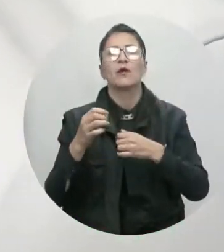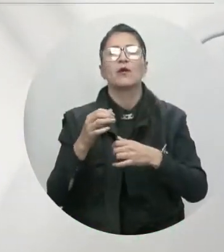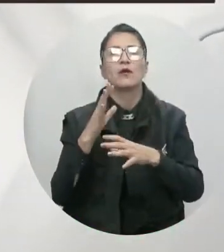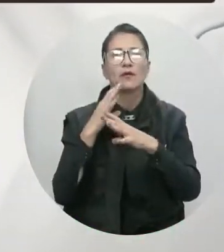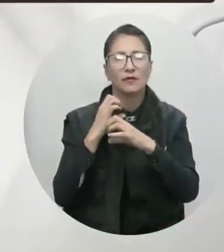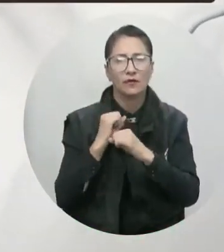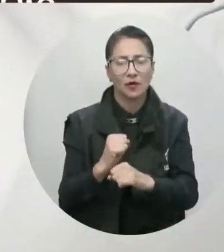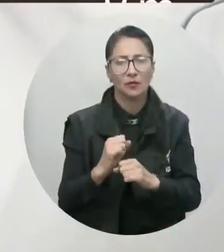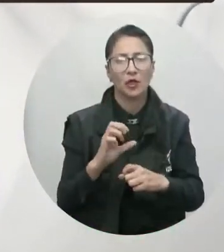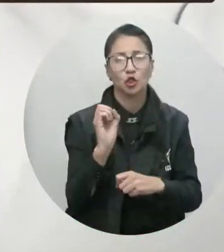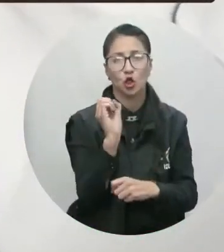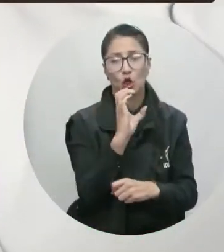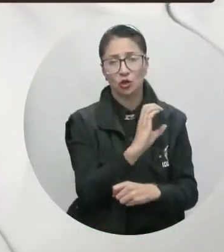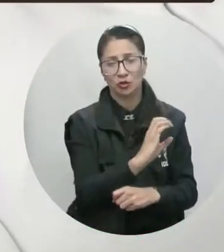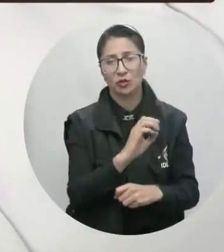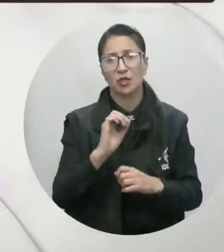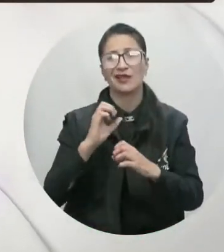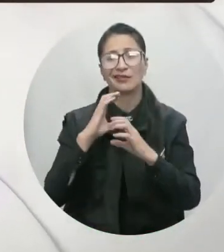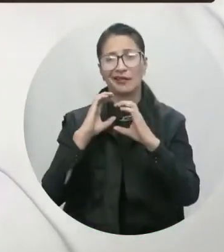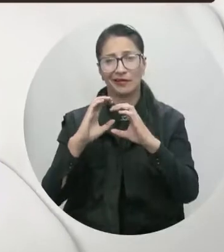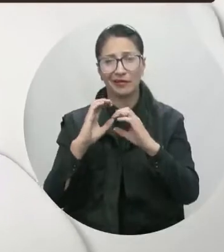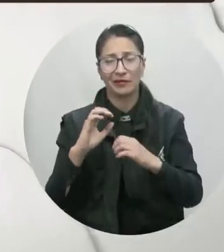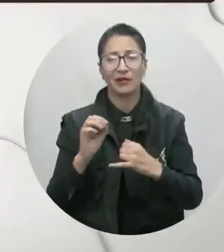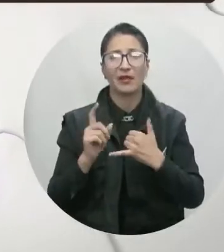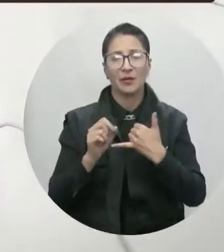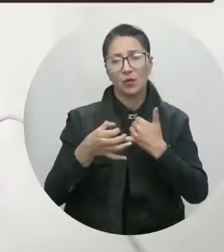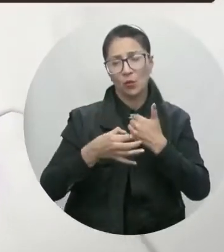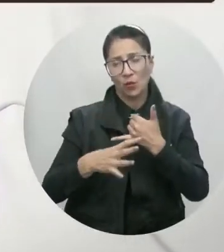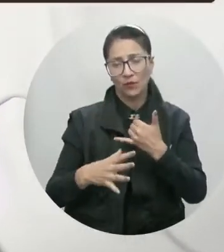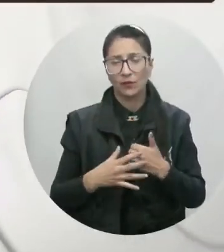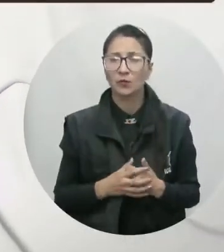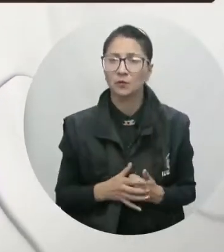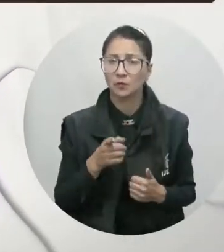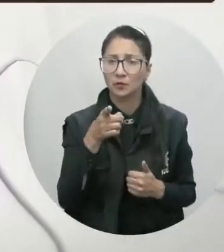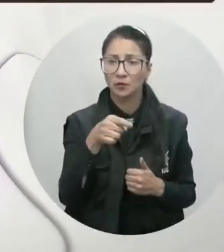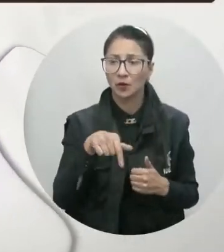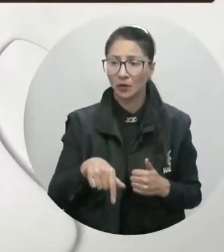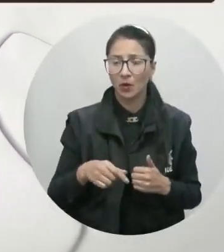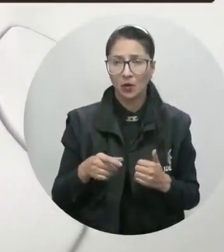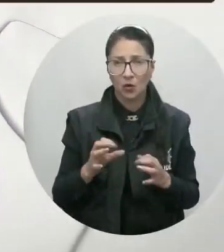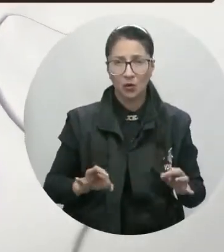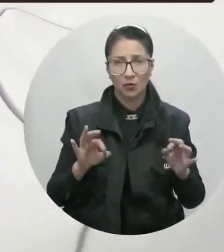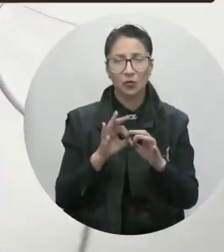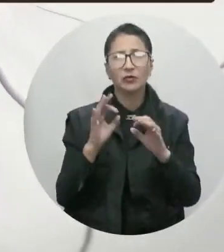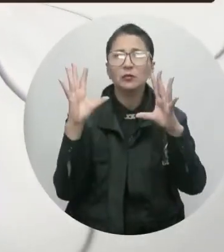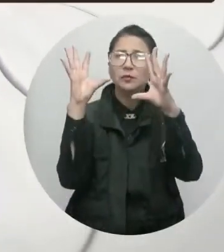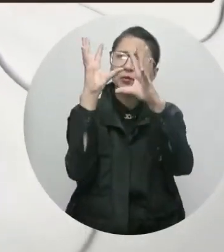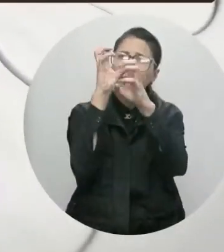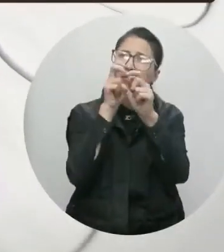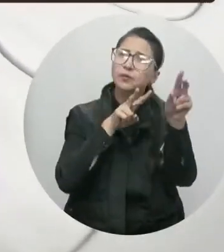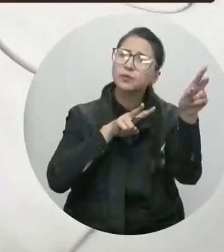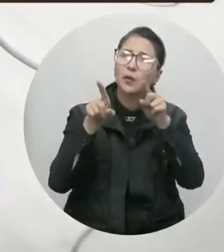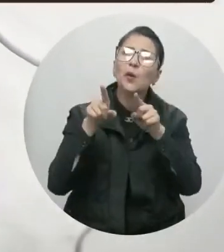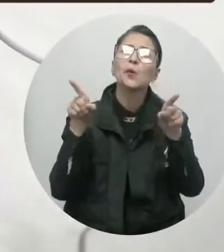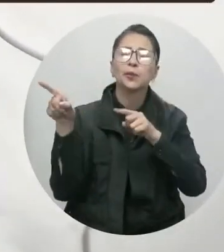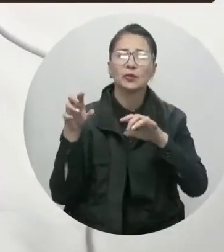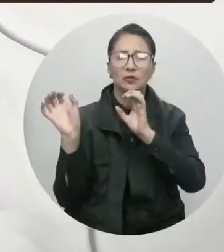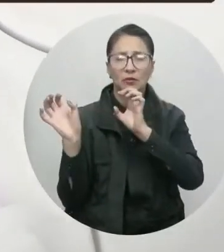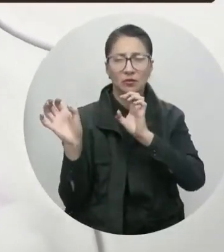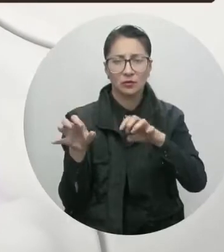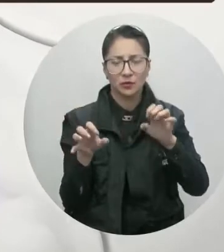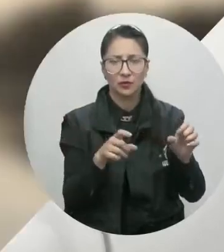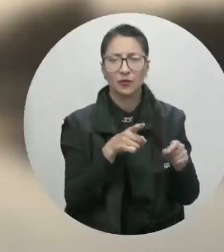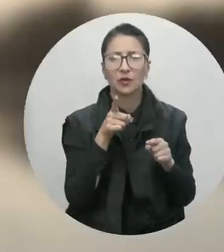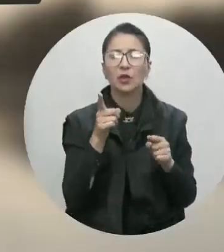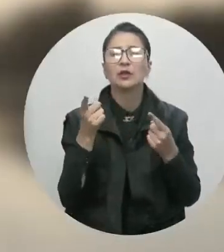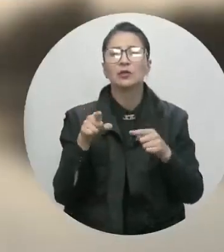Caquetá y oriente del Guaviare. Para nuestra capital observamos que tendremos abundante nubosidad con presencia de lluvias de variada intensidad en